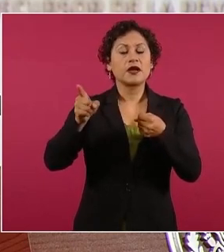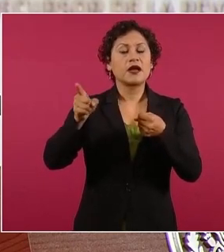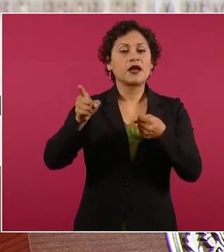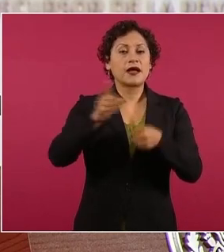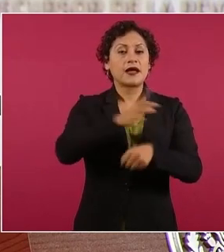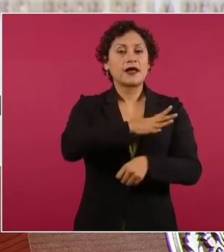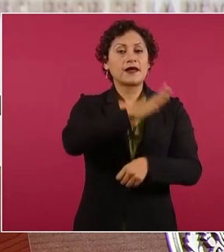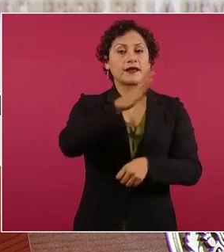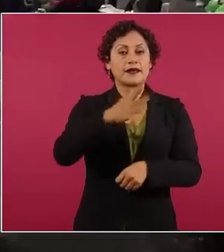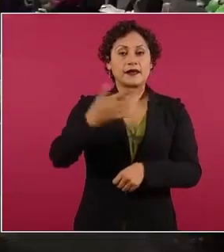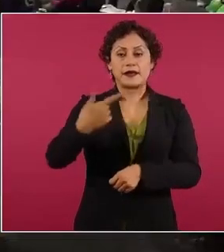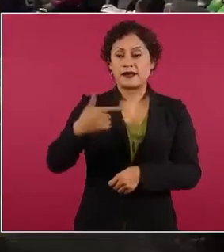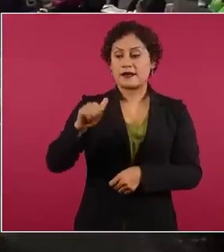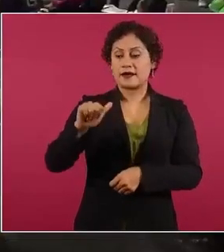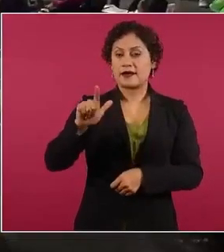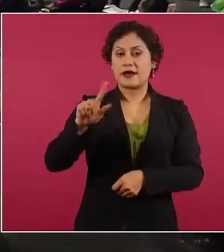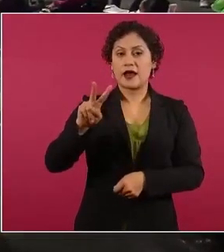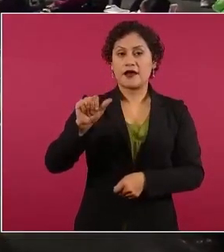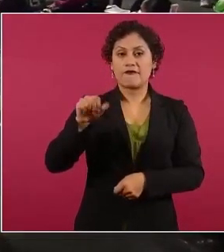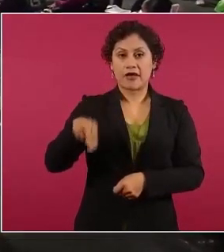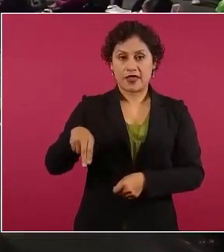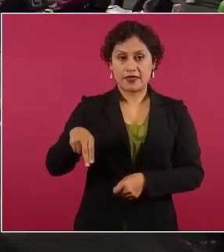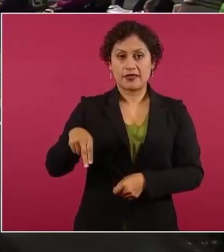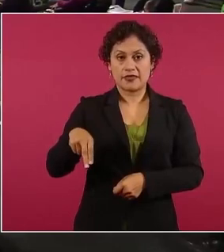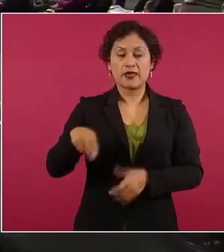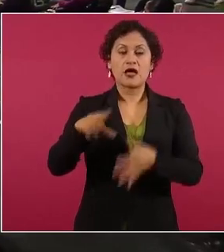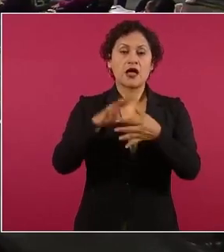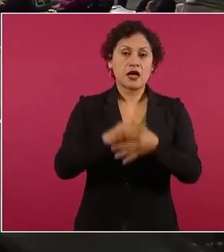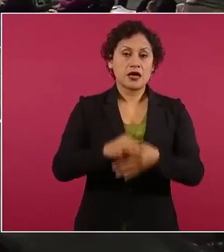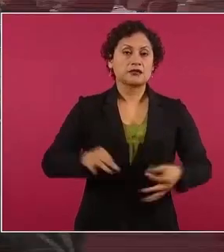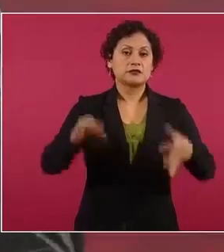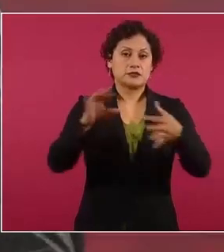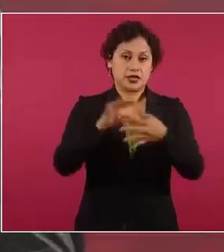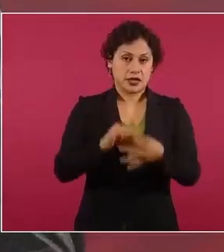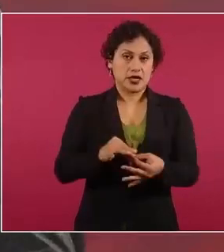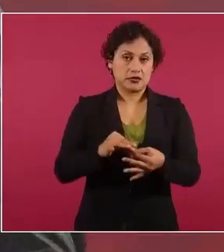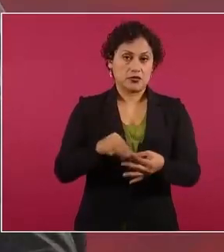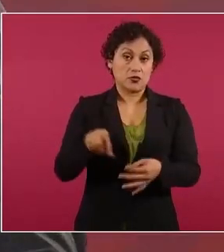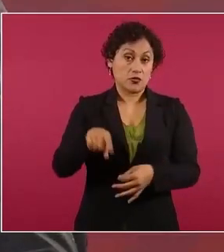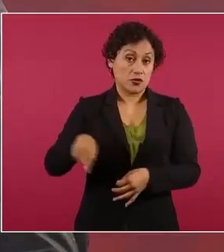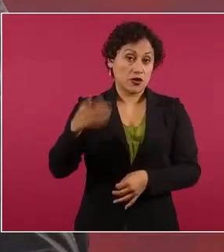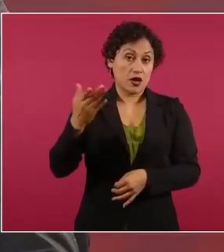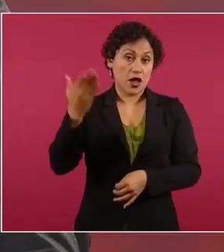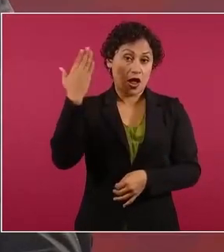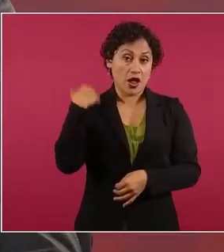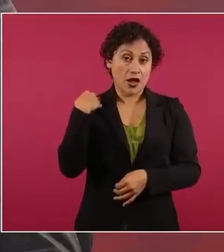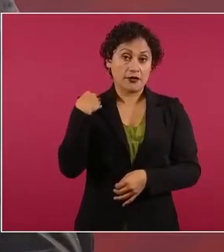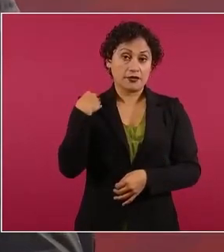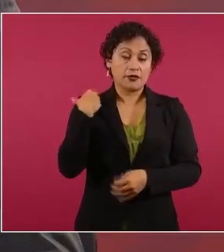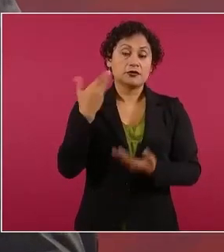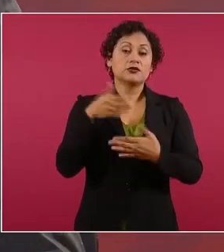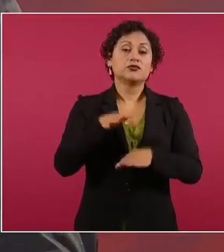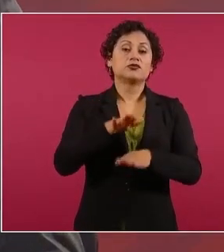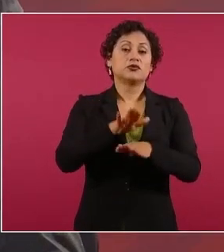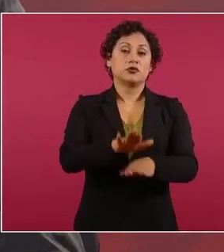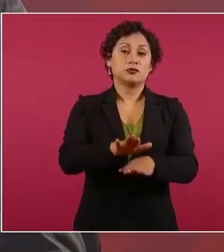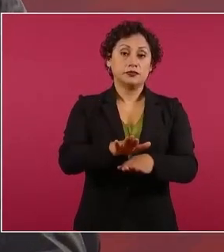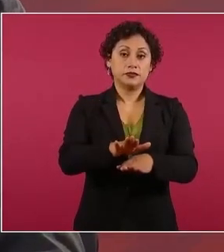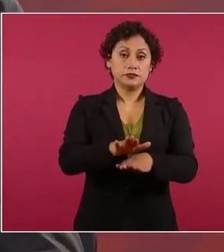hablando de que estaban conscientes de que actuaban